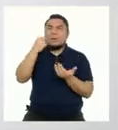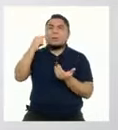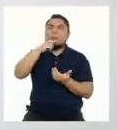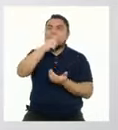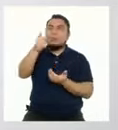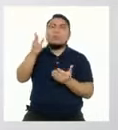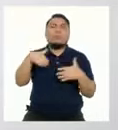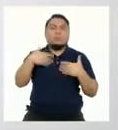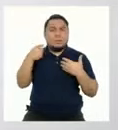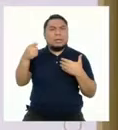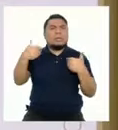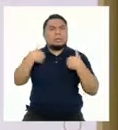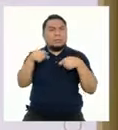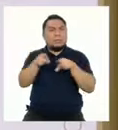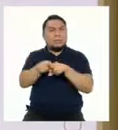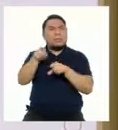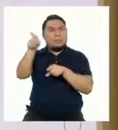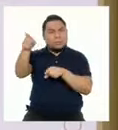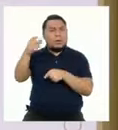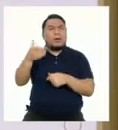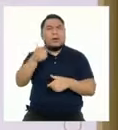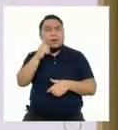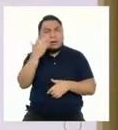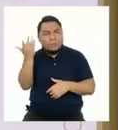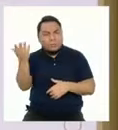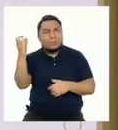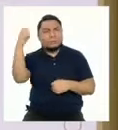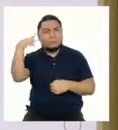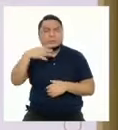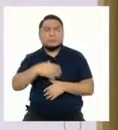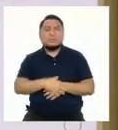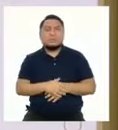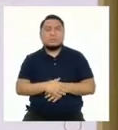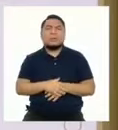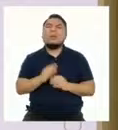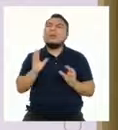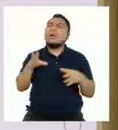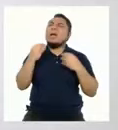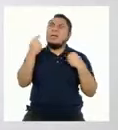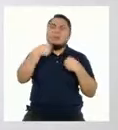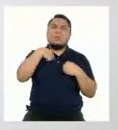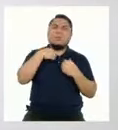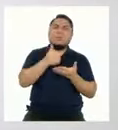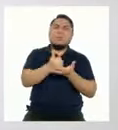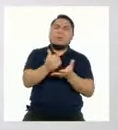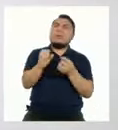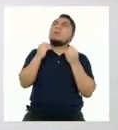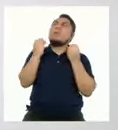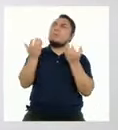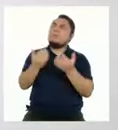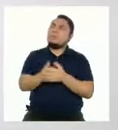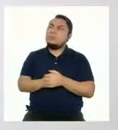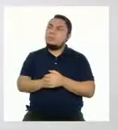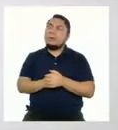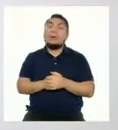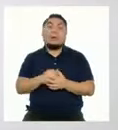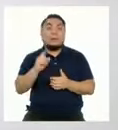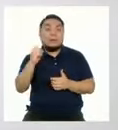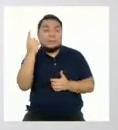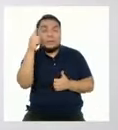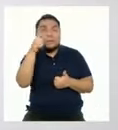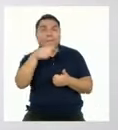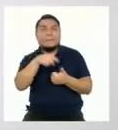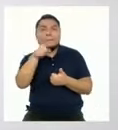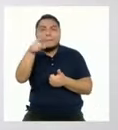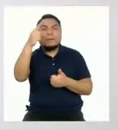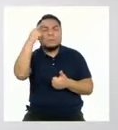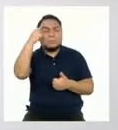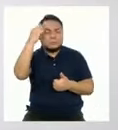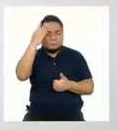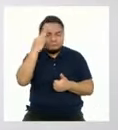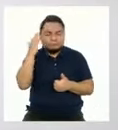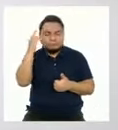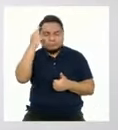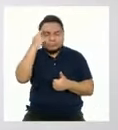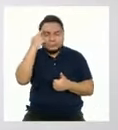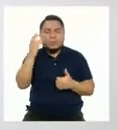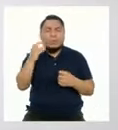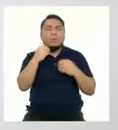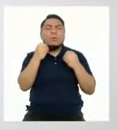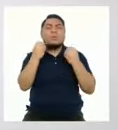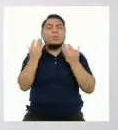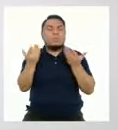peruanos puedan tenerlos. ¿Cómo? ¿Nos puede dar algunos ejemplos? Primero, detenernos a reflexionar